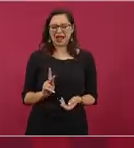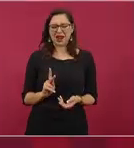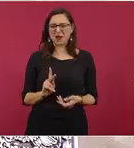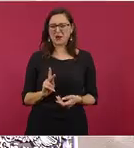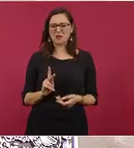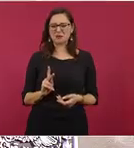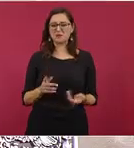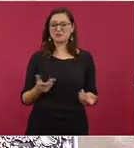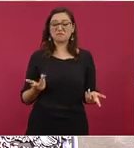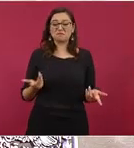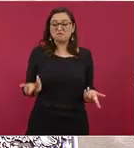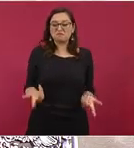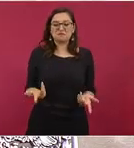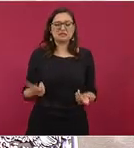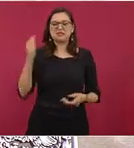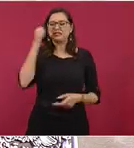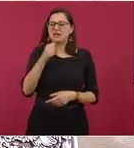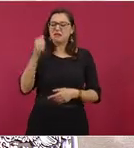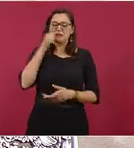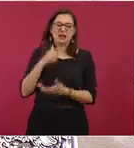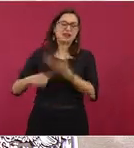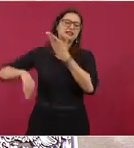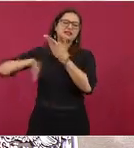si no es una cosa es otra